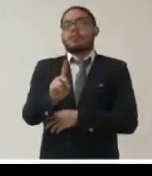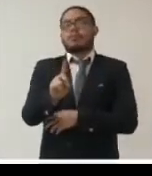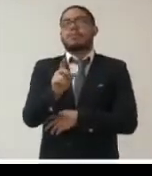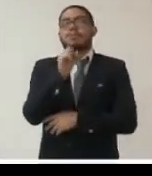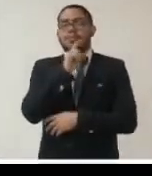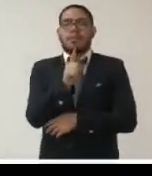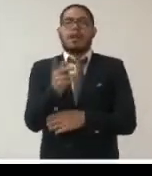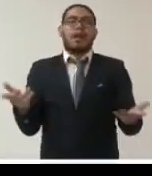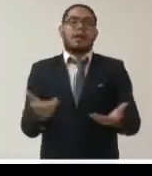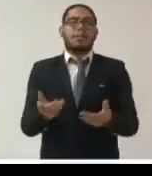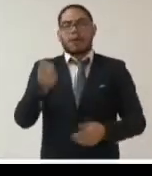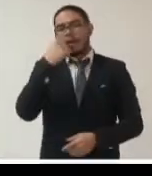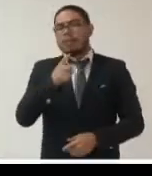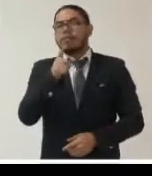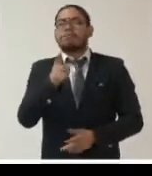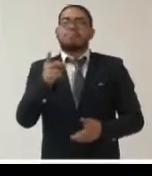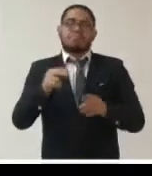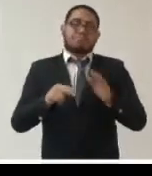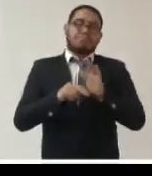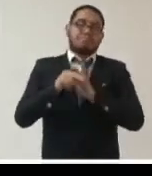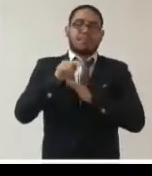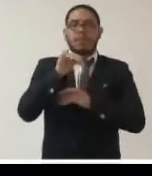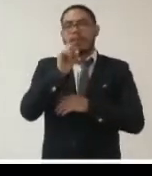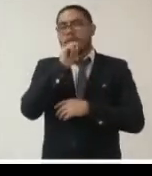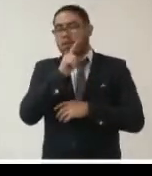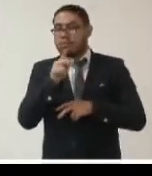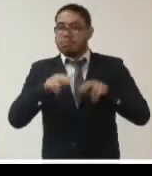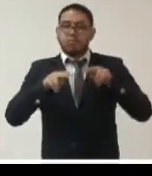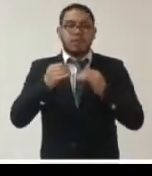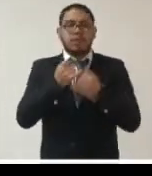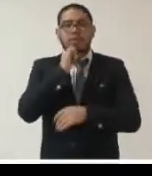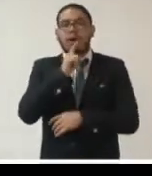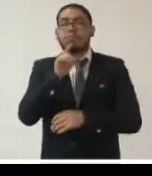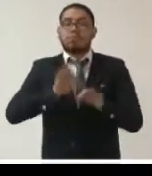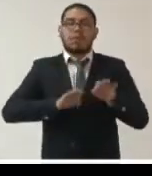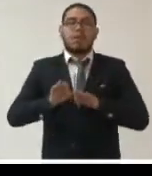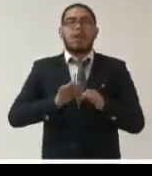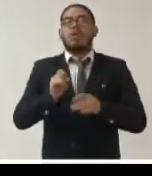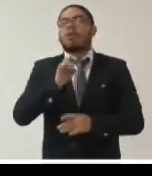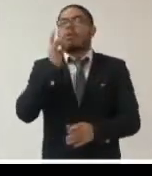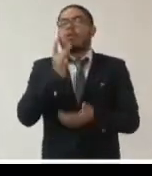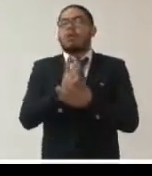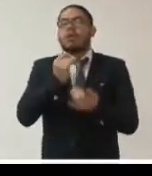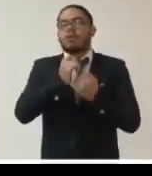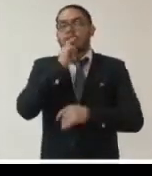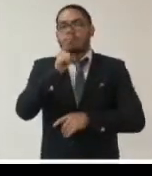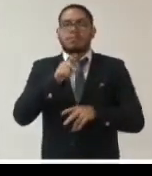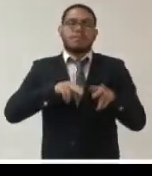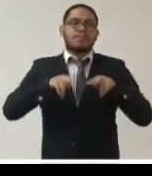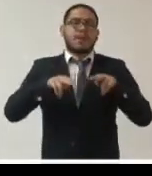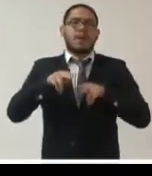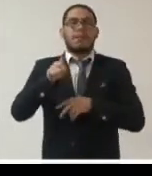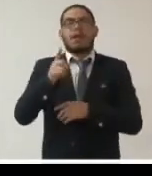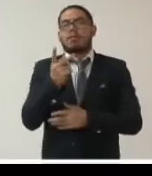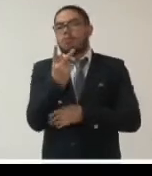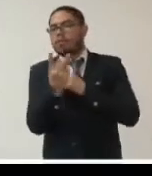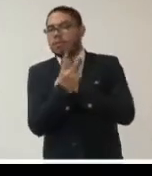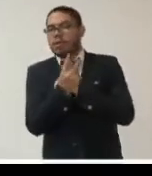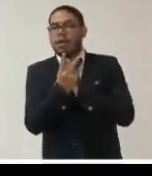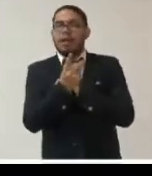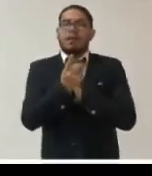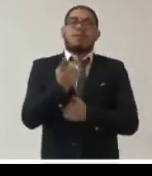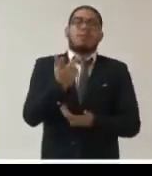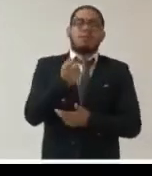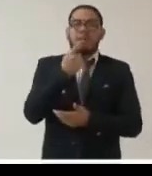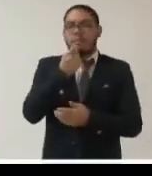una digitalización pero a todos los niveles no solo a nivel del teletrabajo sino algo esencial a nivel de la telemedicina la enseñanza y los